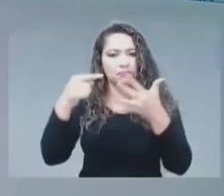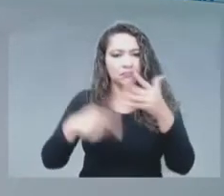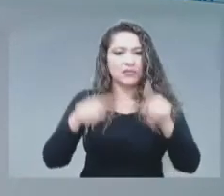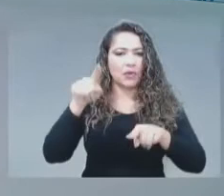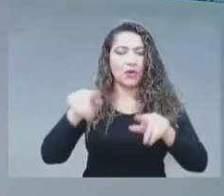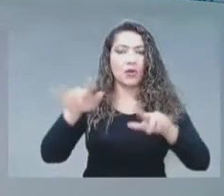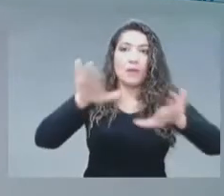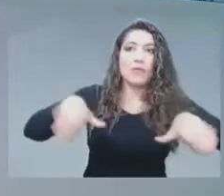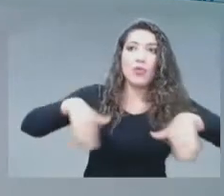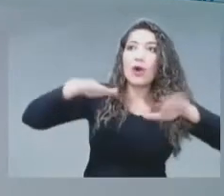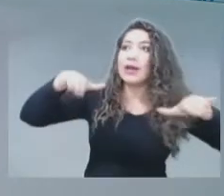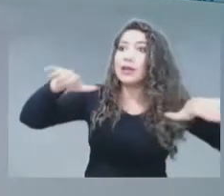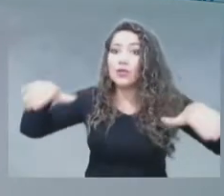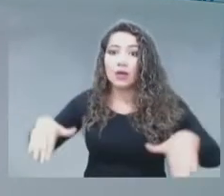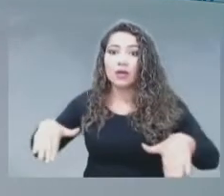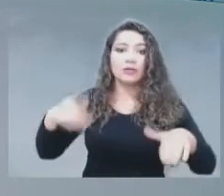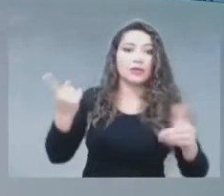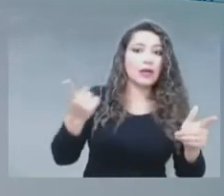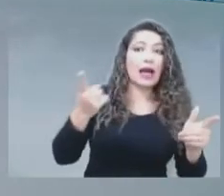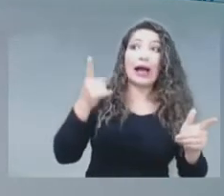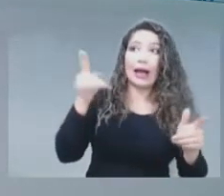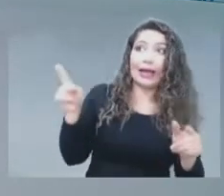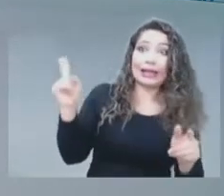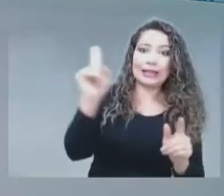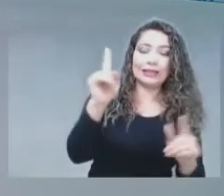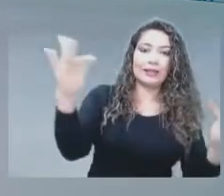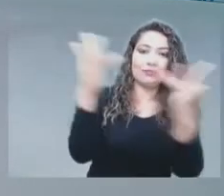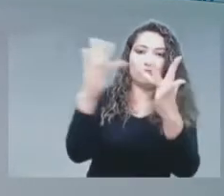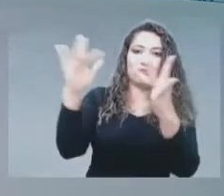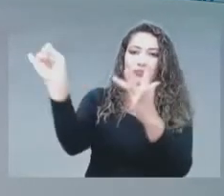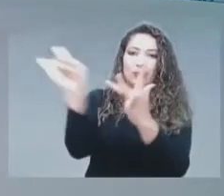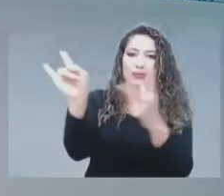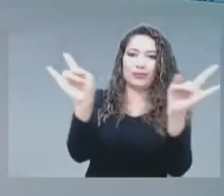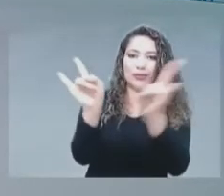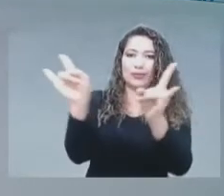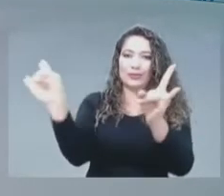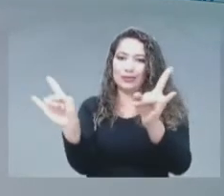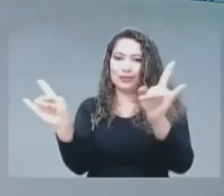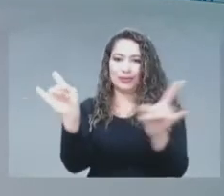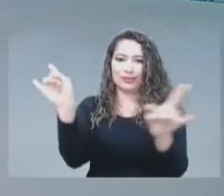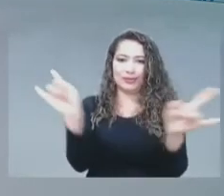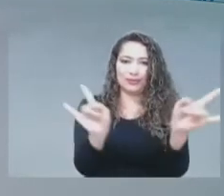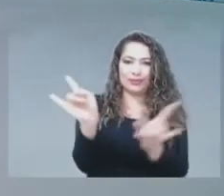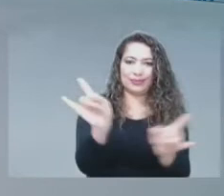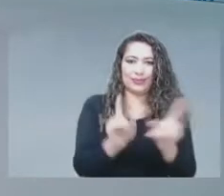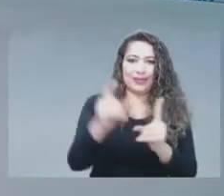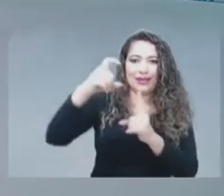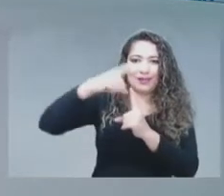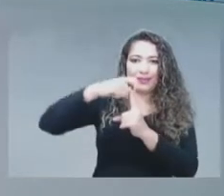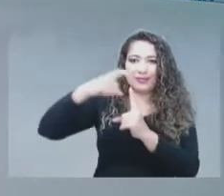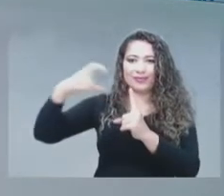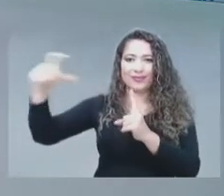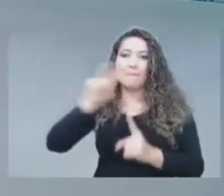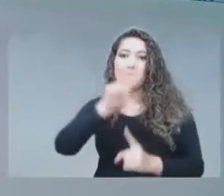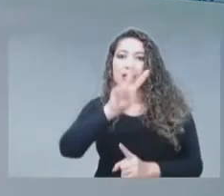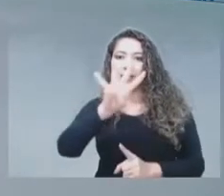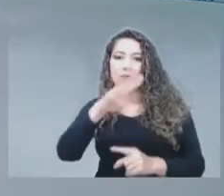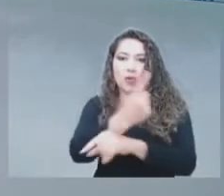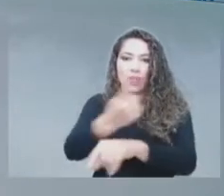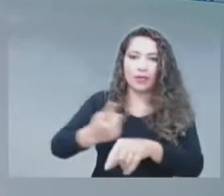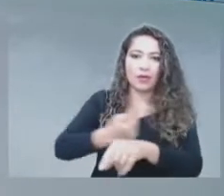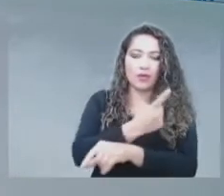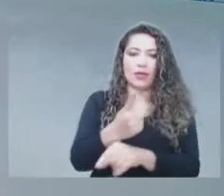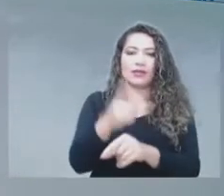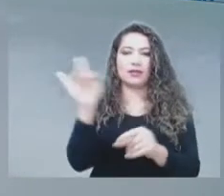equipo transmisor sencillamente se conecta a la base de datos y automáticamente cada 24 horas se